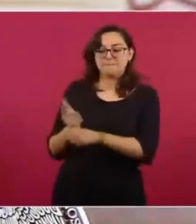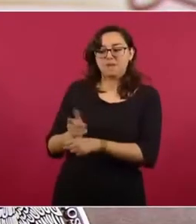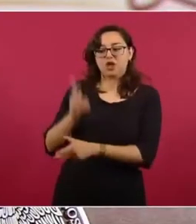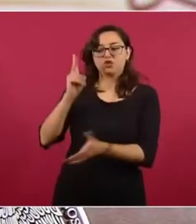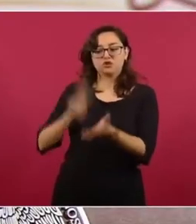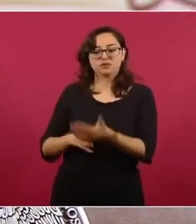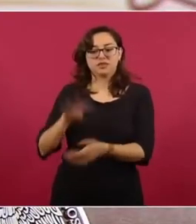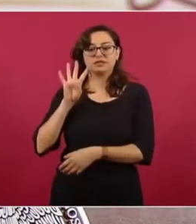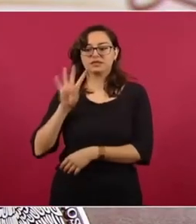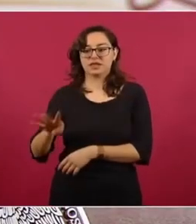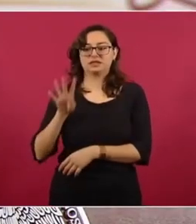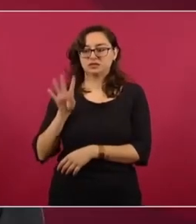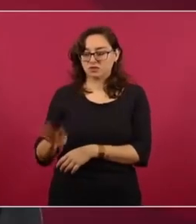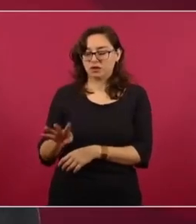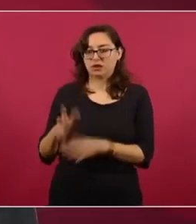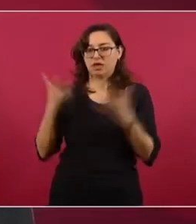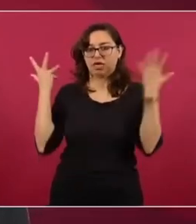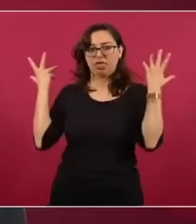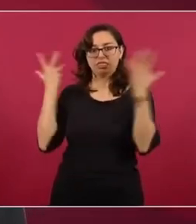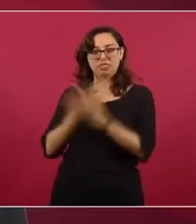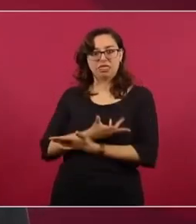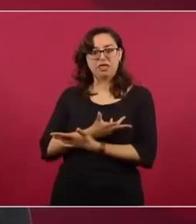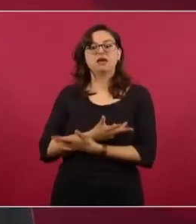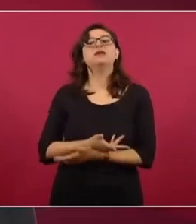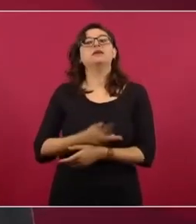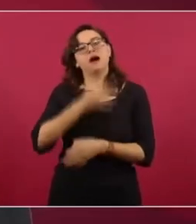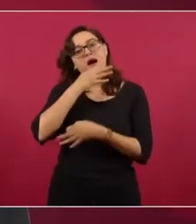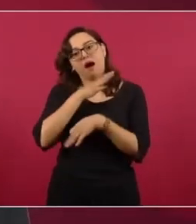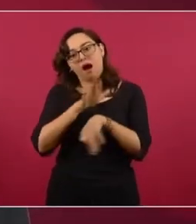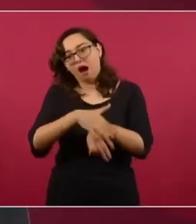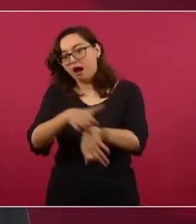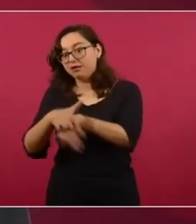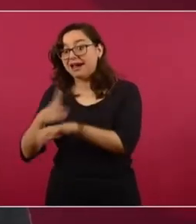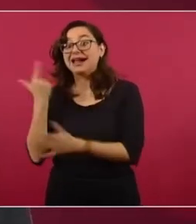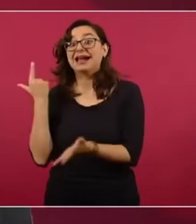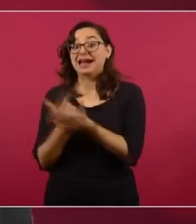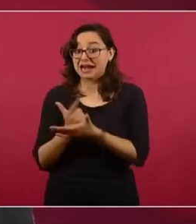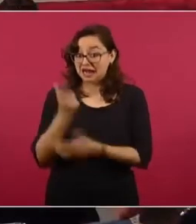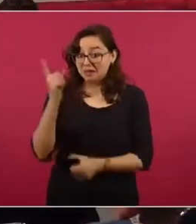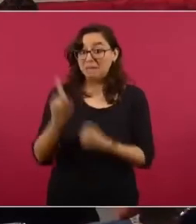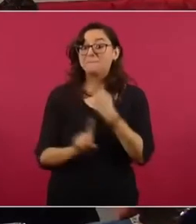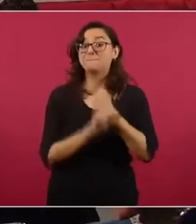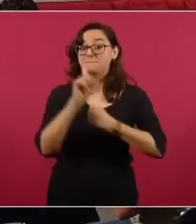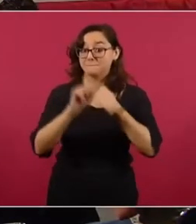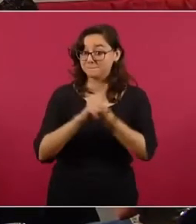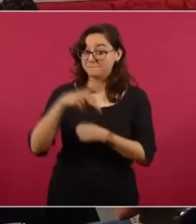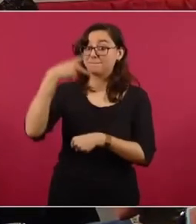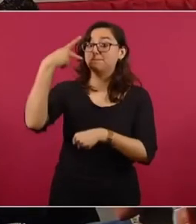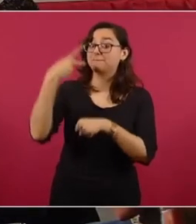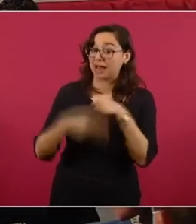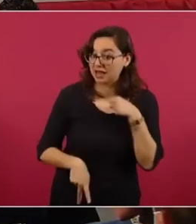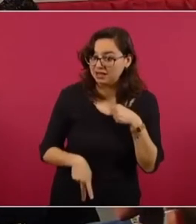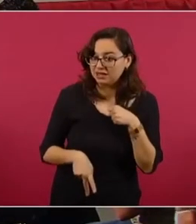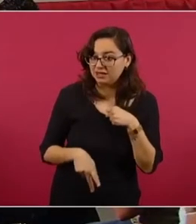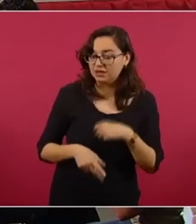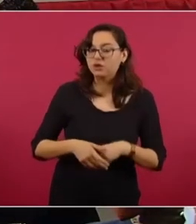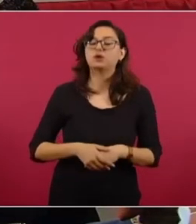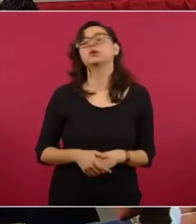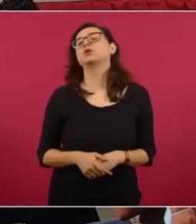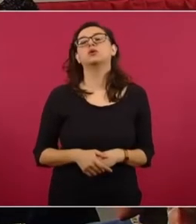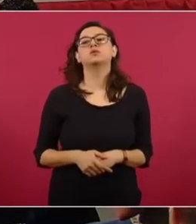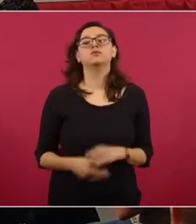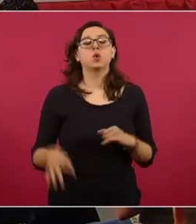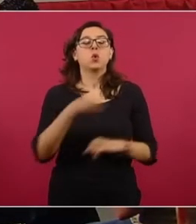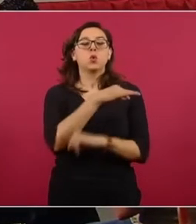por eso hemos emitido esta alerta máxima. Termino con esta exposición diciendo que desde que